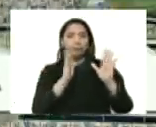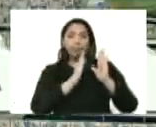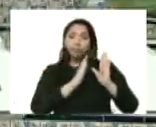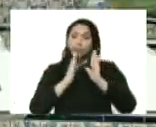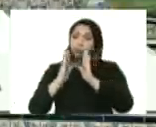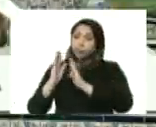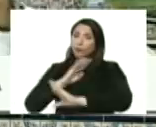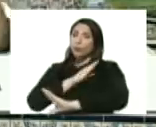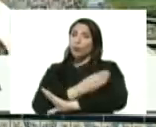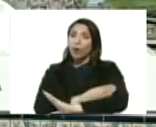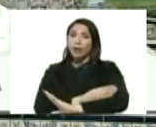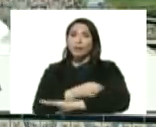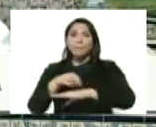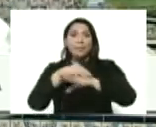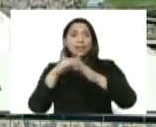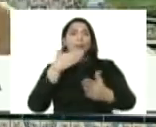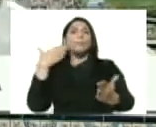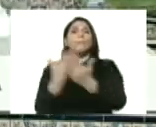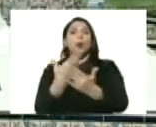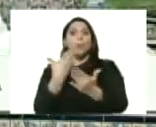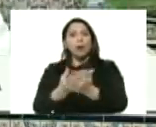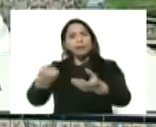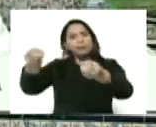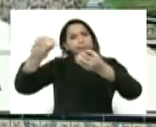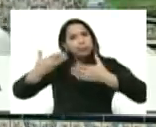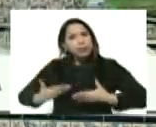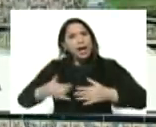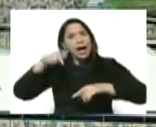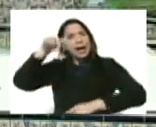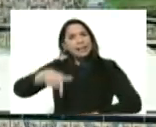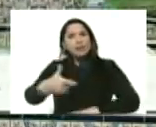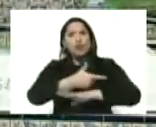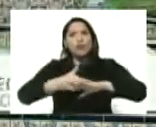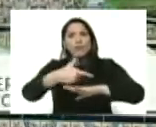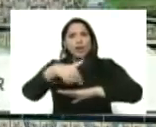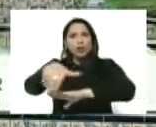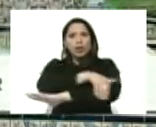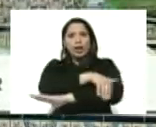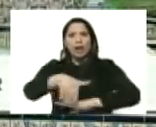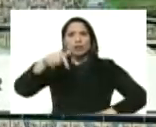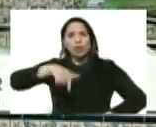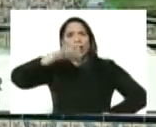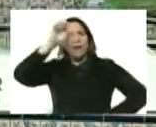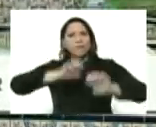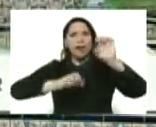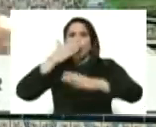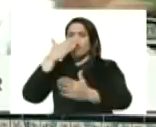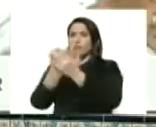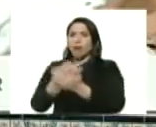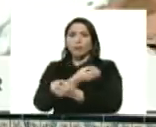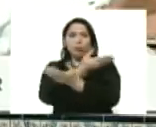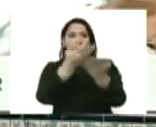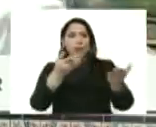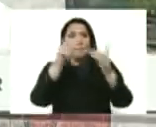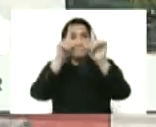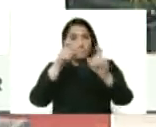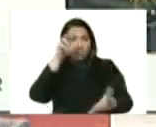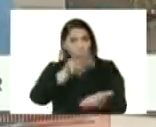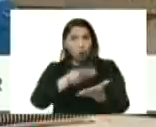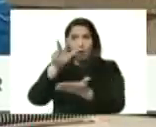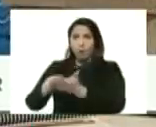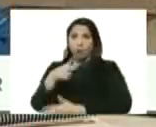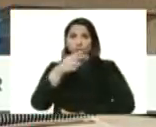contundente ministro la propuesta que me trae aquí en este gobierno de calle que voy a evaluar frente a ustedes para ver si la aprueba o no adelante